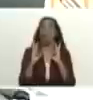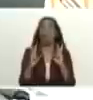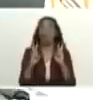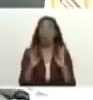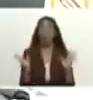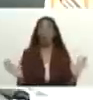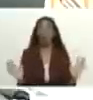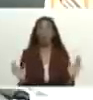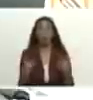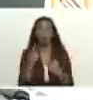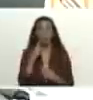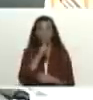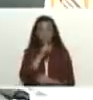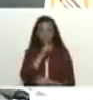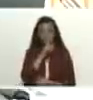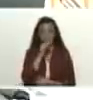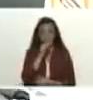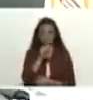andan chillando